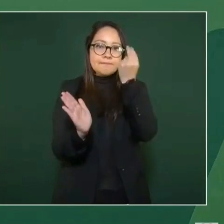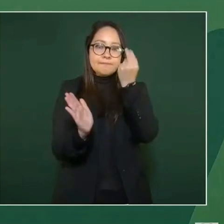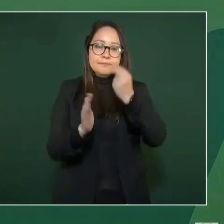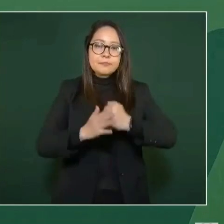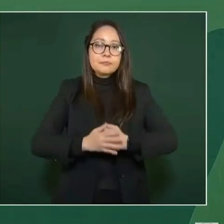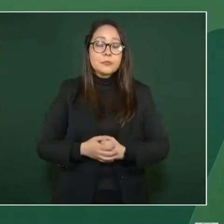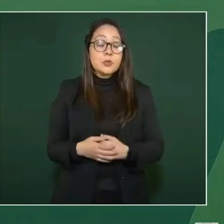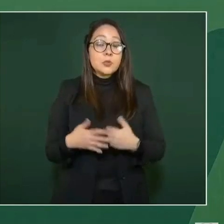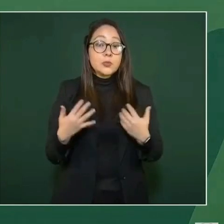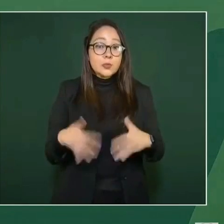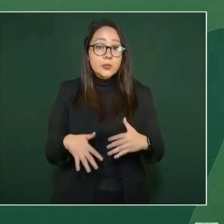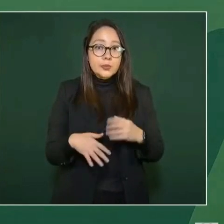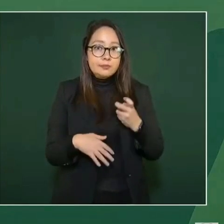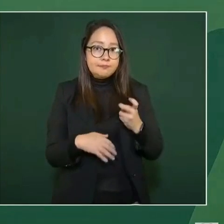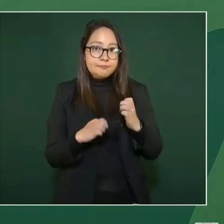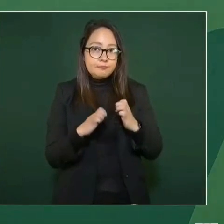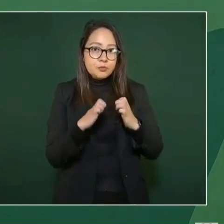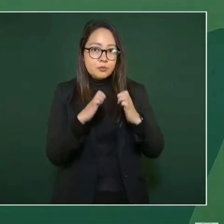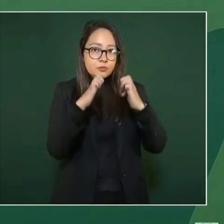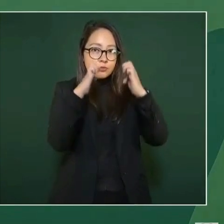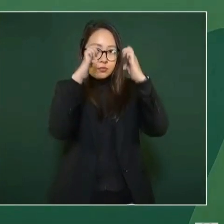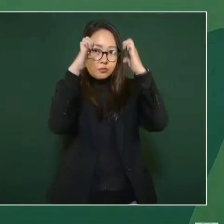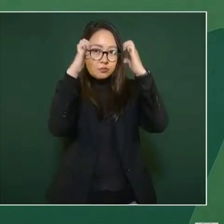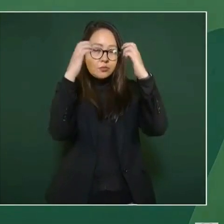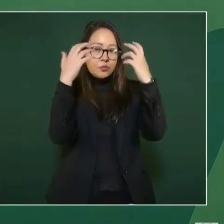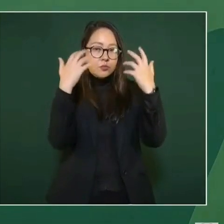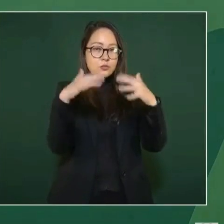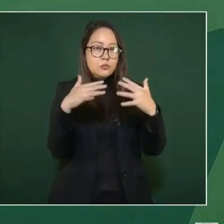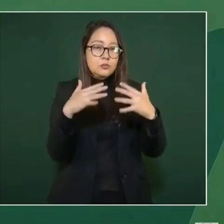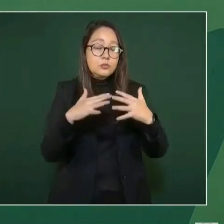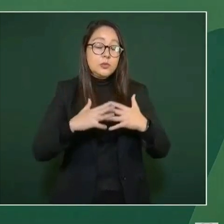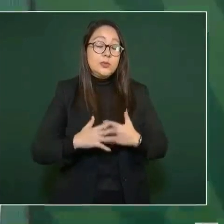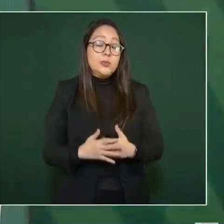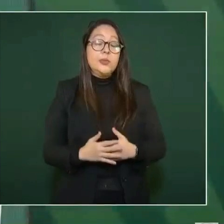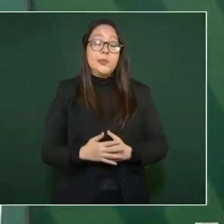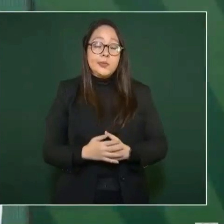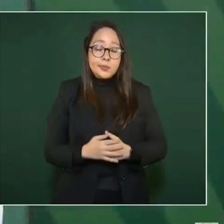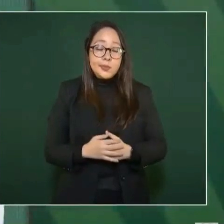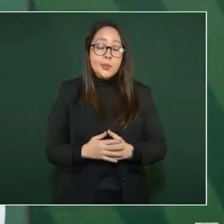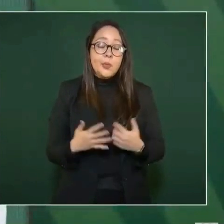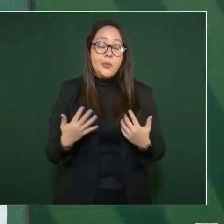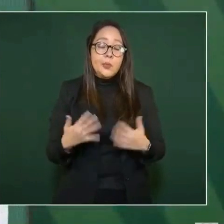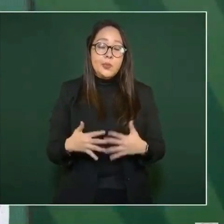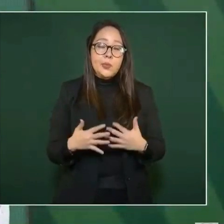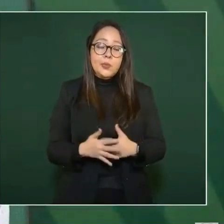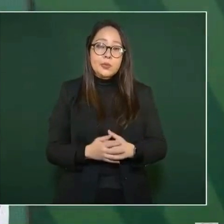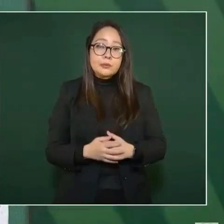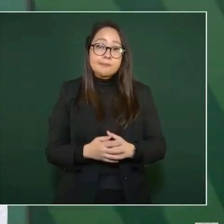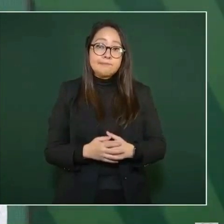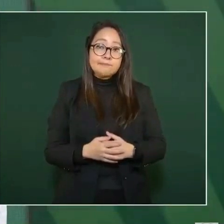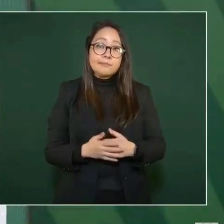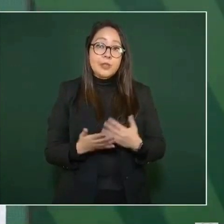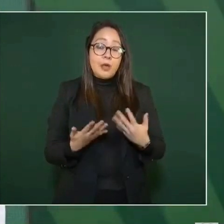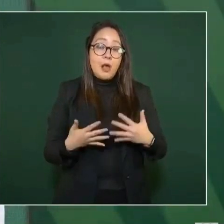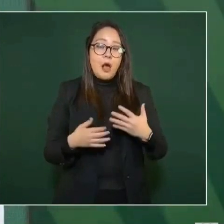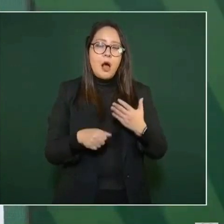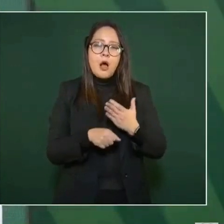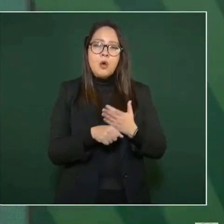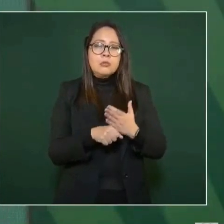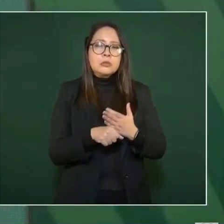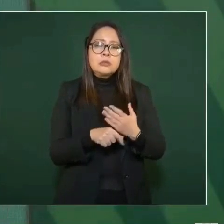está en custodia